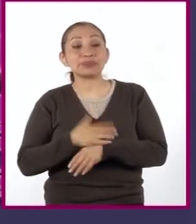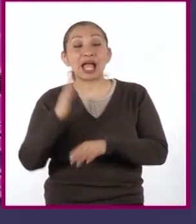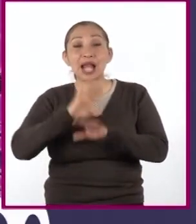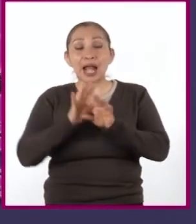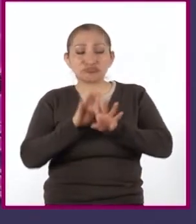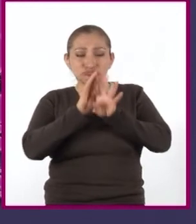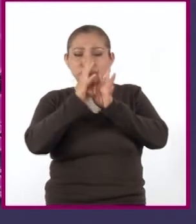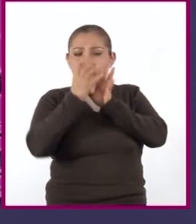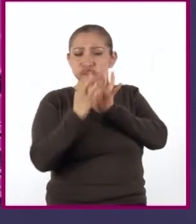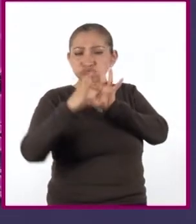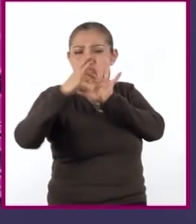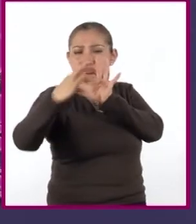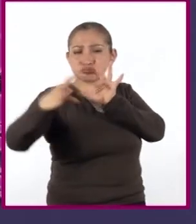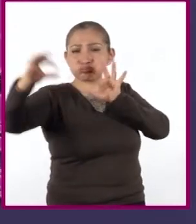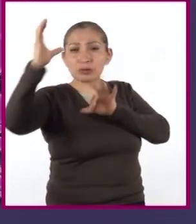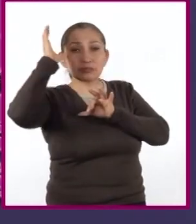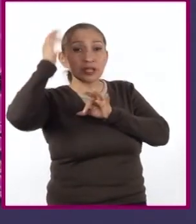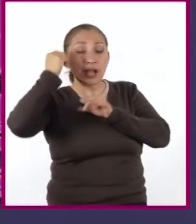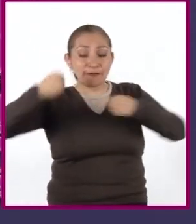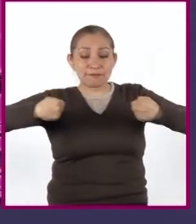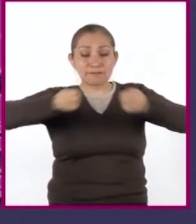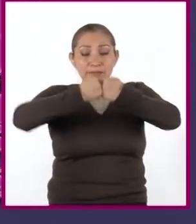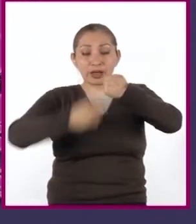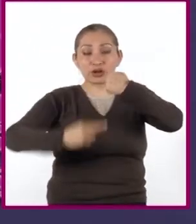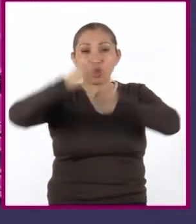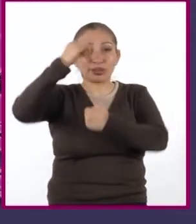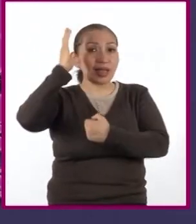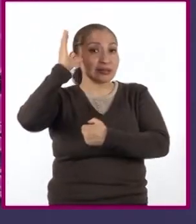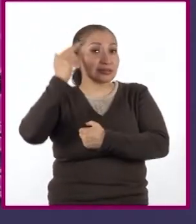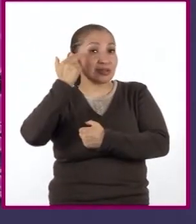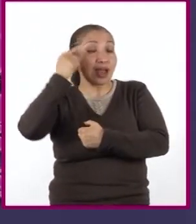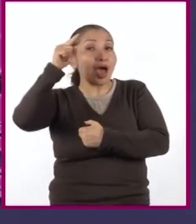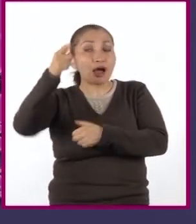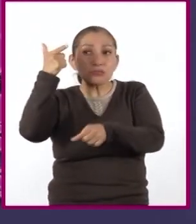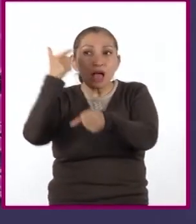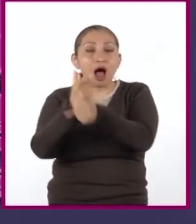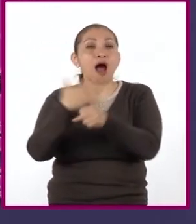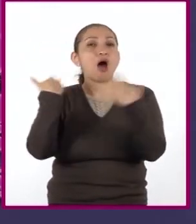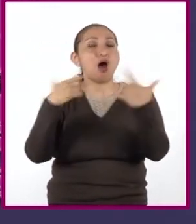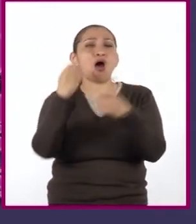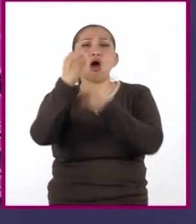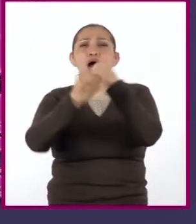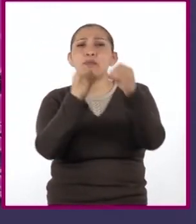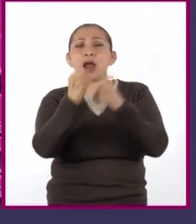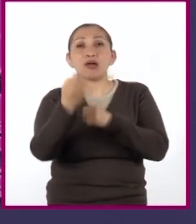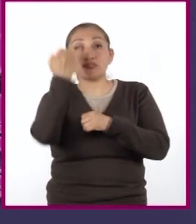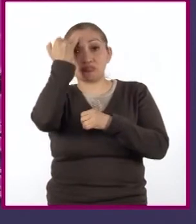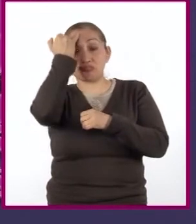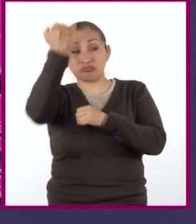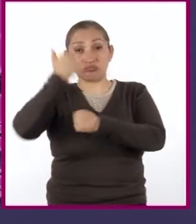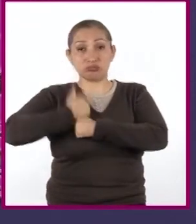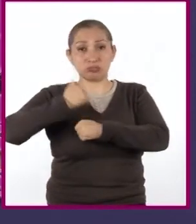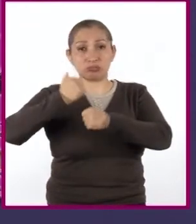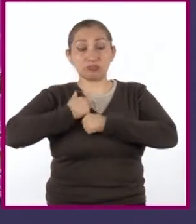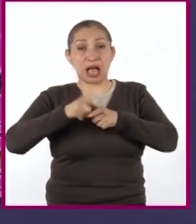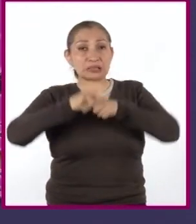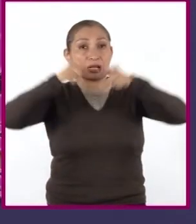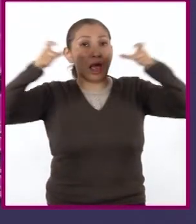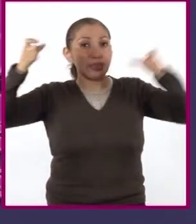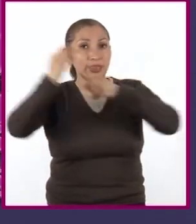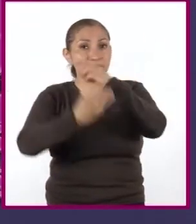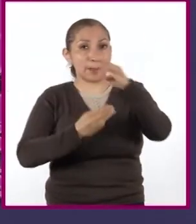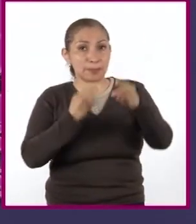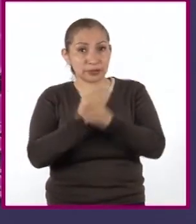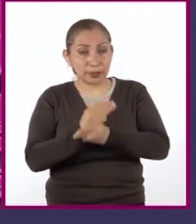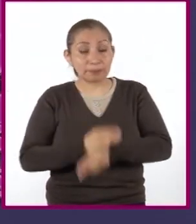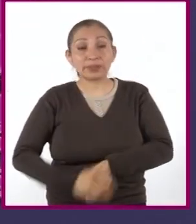Muralla China, ubicada en la frontera norte de China, es considerada la obra de genio militar más grande del mundo.